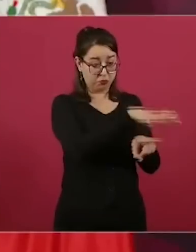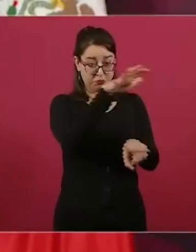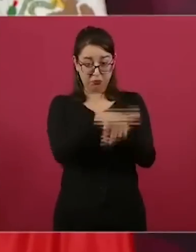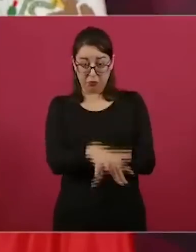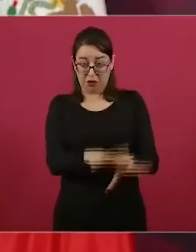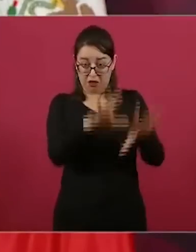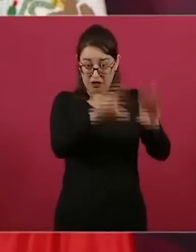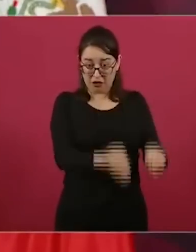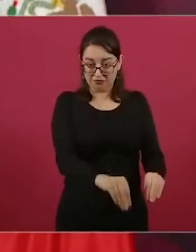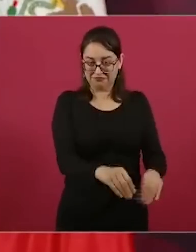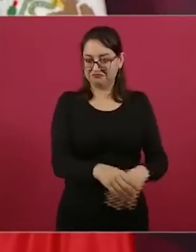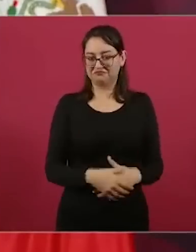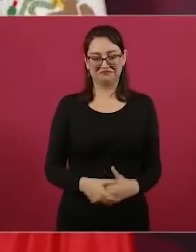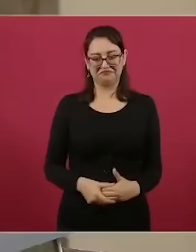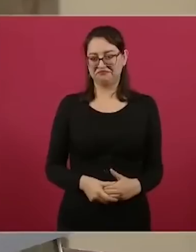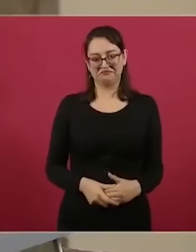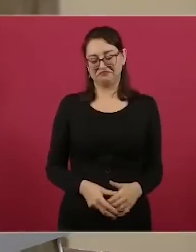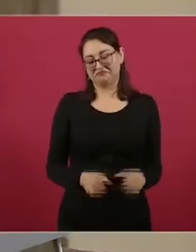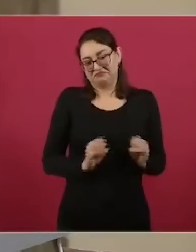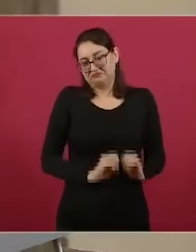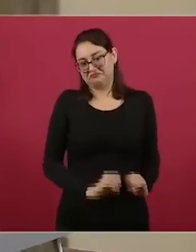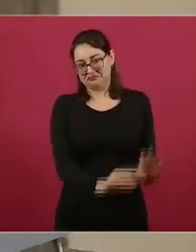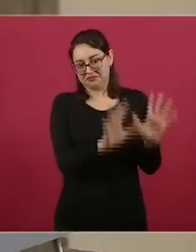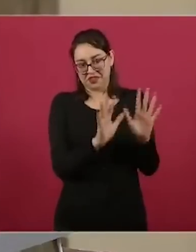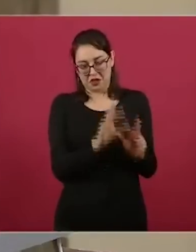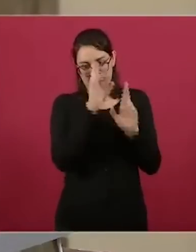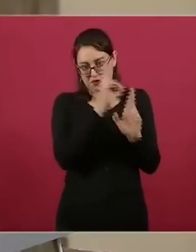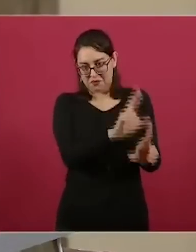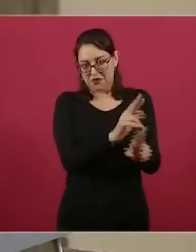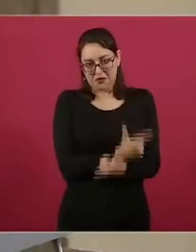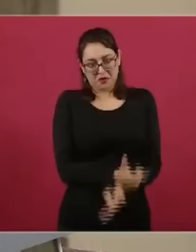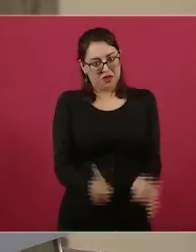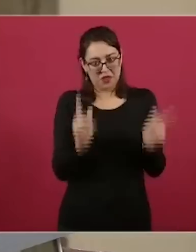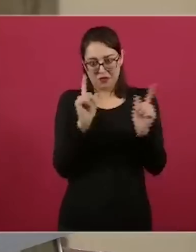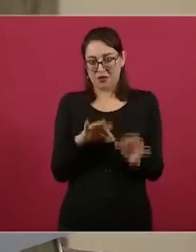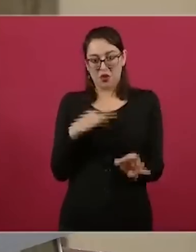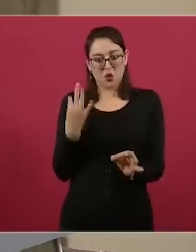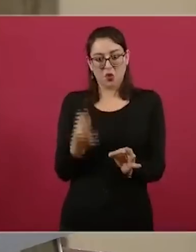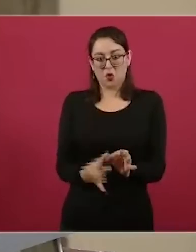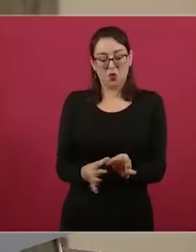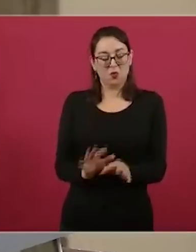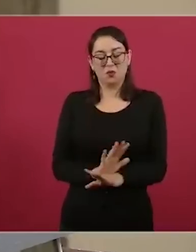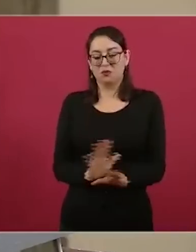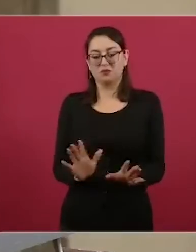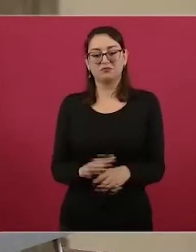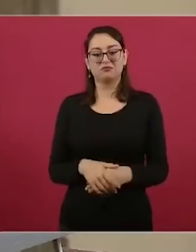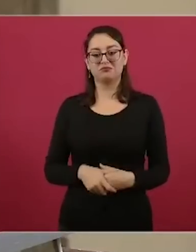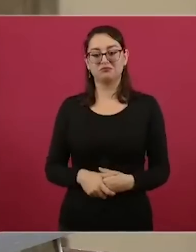Y esas las cumplimos al pie de la letra y el respeto